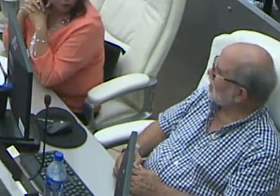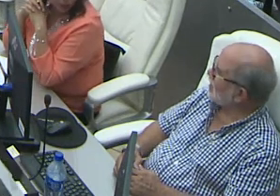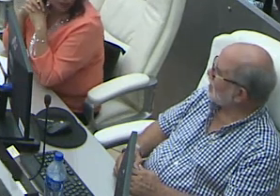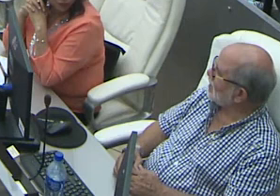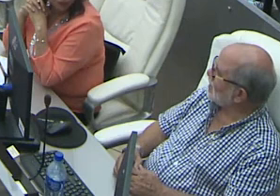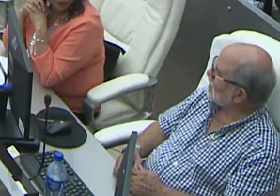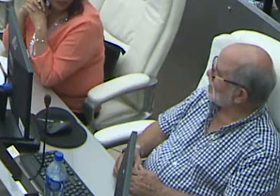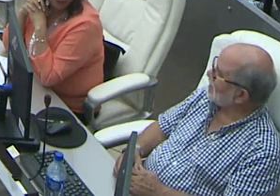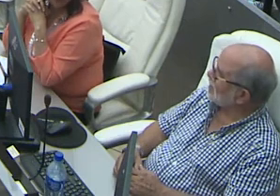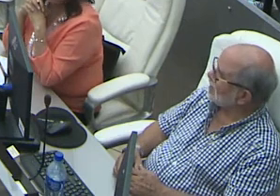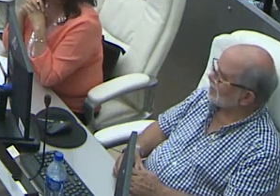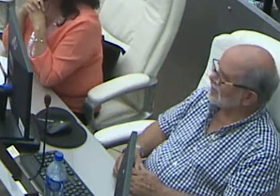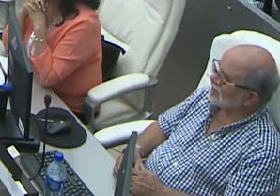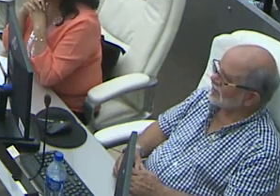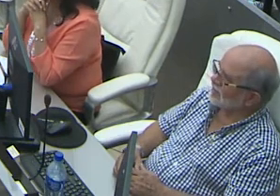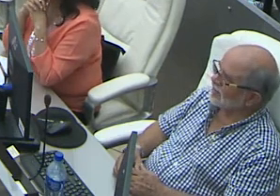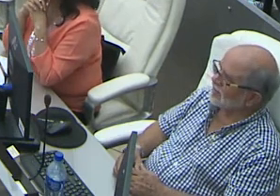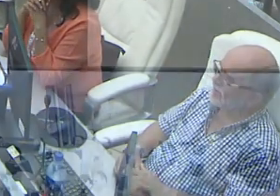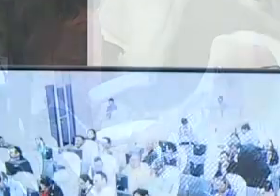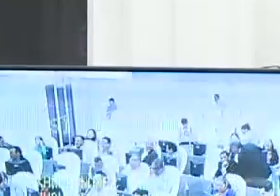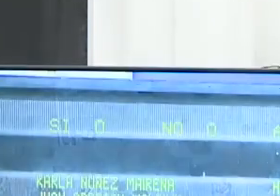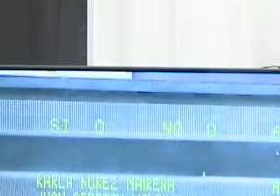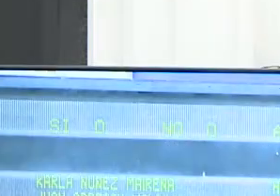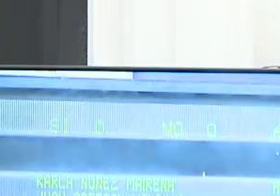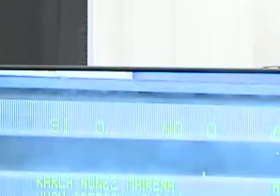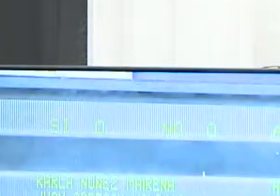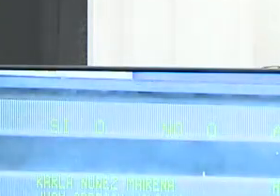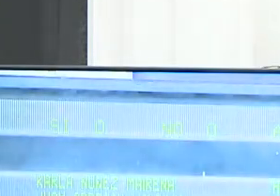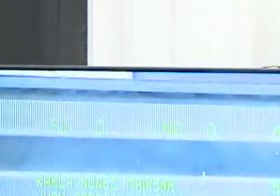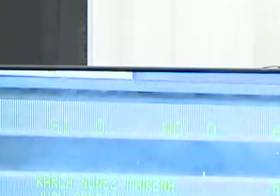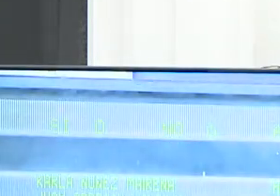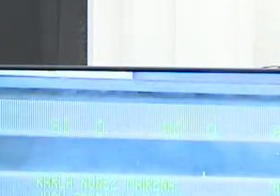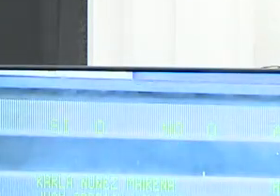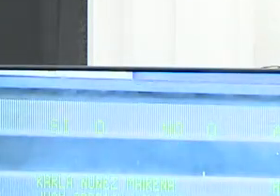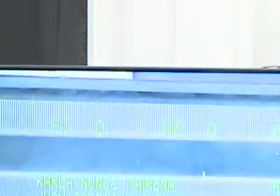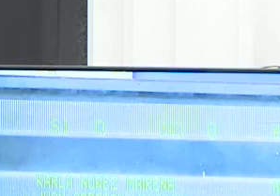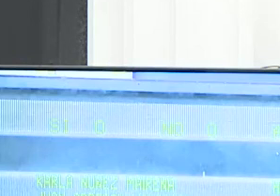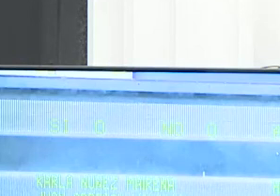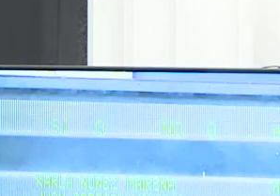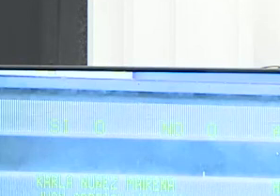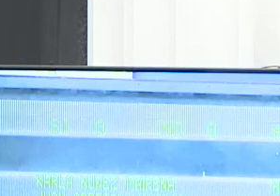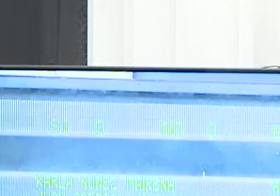Buenos días, gracias compañero presidente, doctor Gustavo Porras. Estamos presentes,